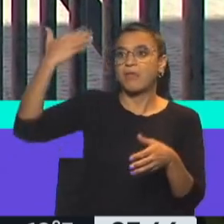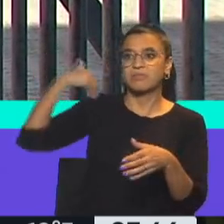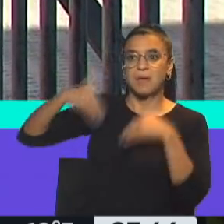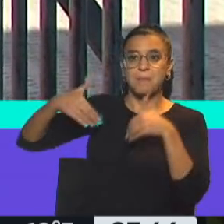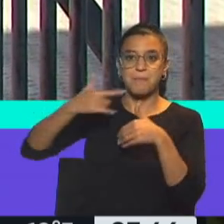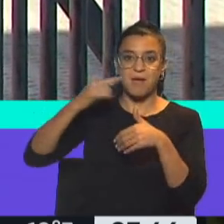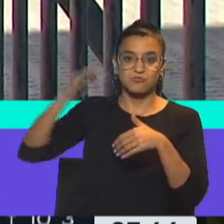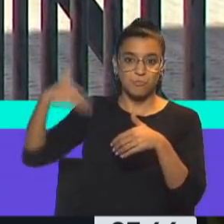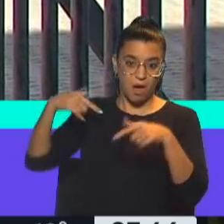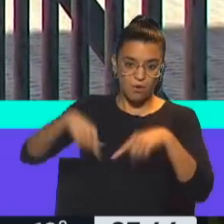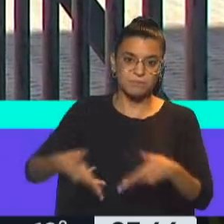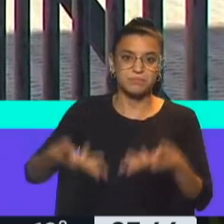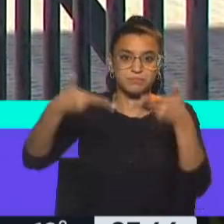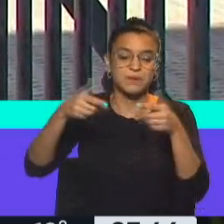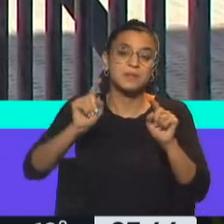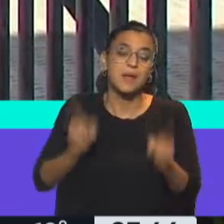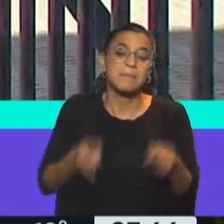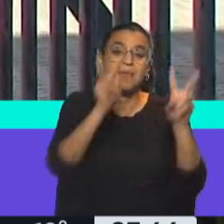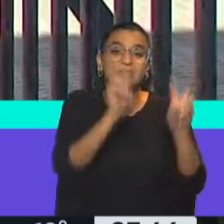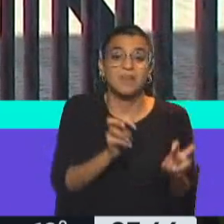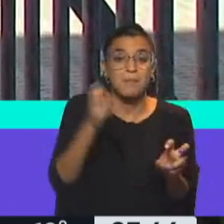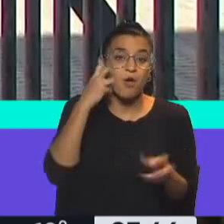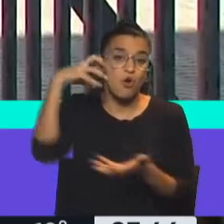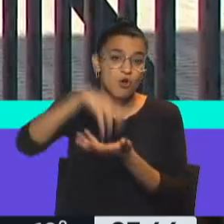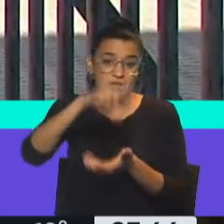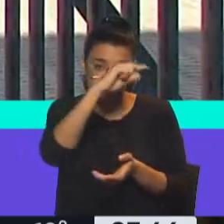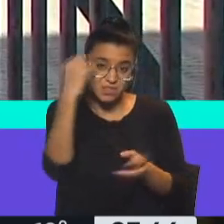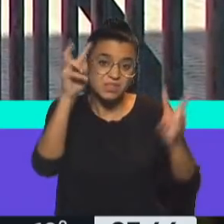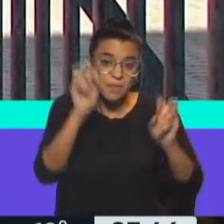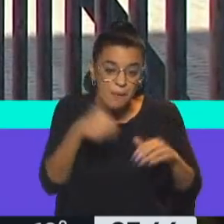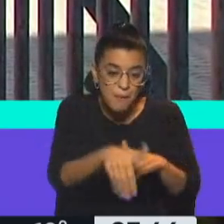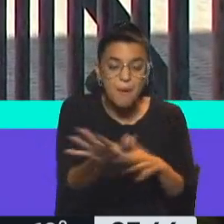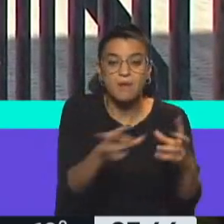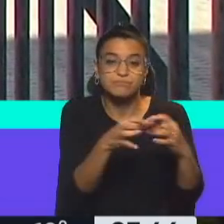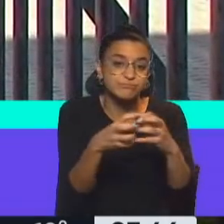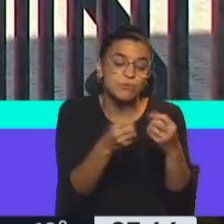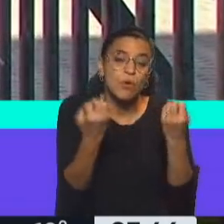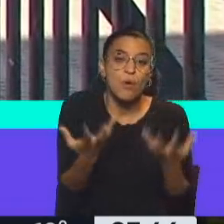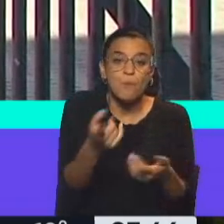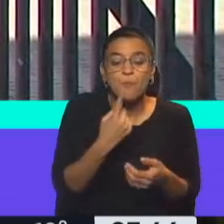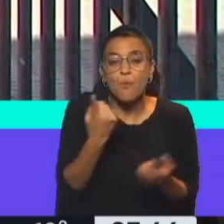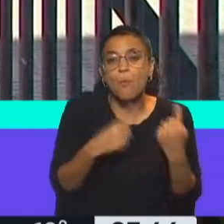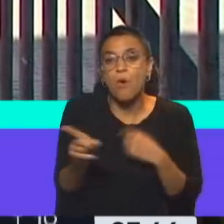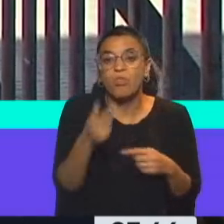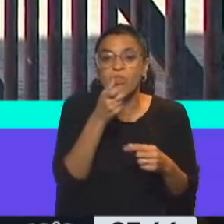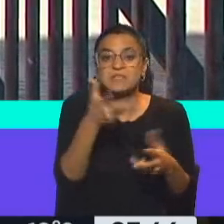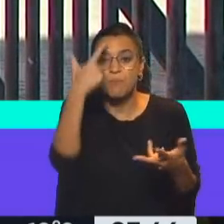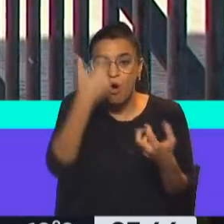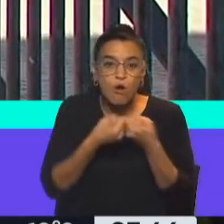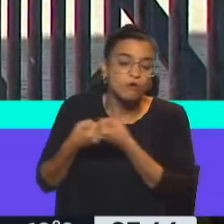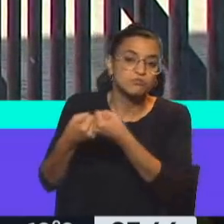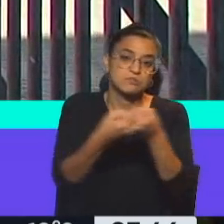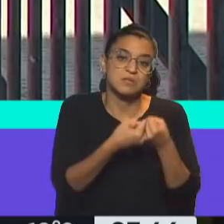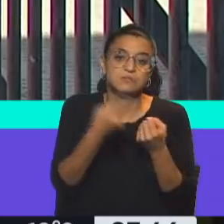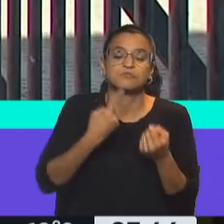y marcar también un poco la agenda del Congreso de la Nación o los temas a discutir, porque cuando se habla de consenso y cuando se